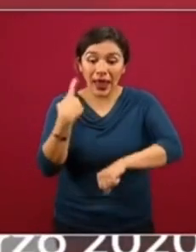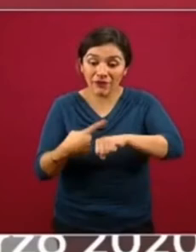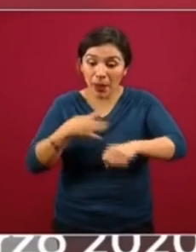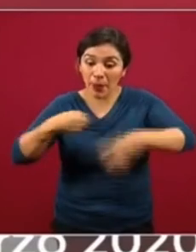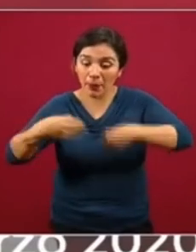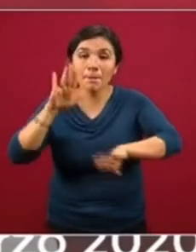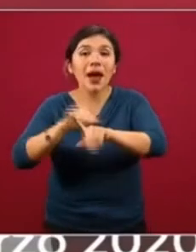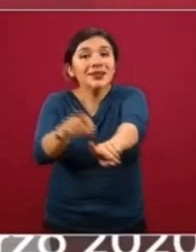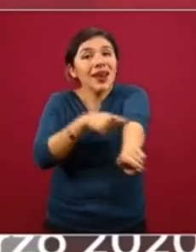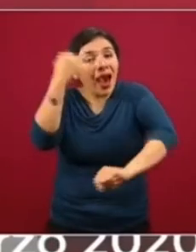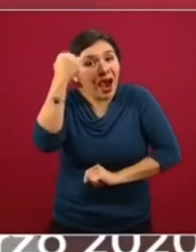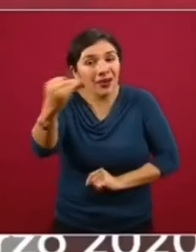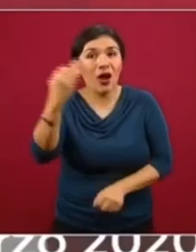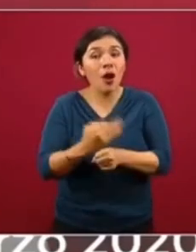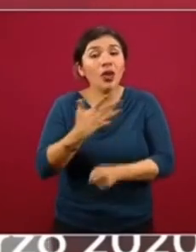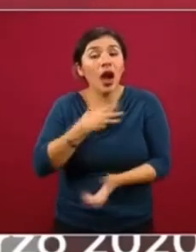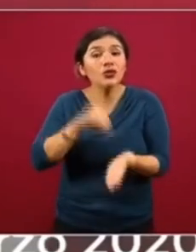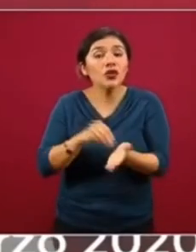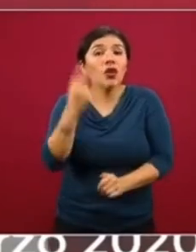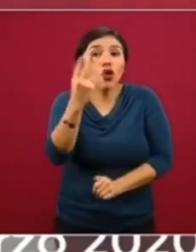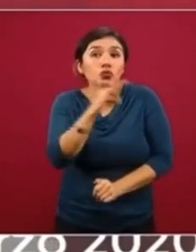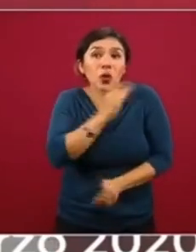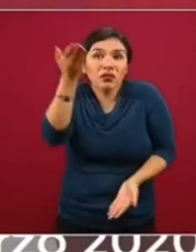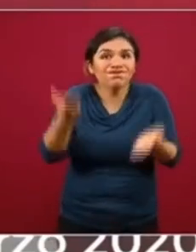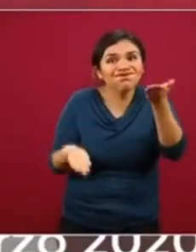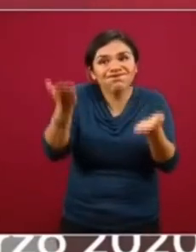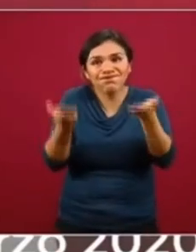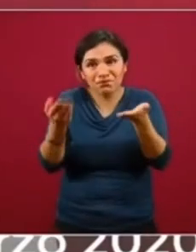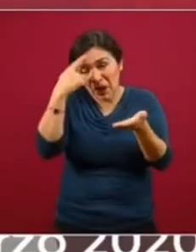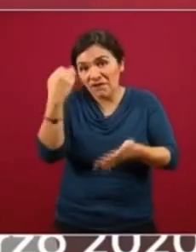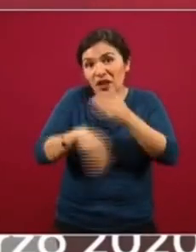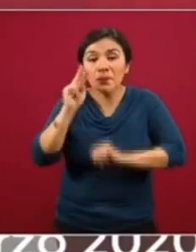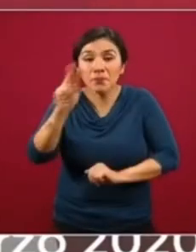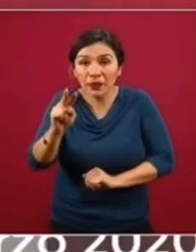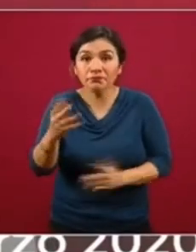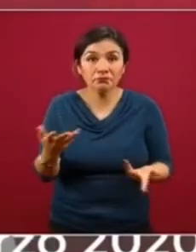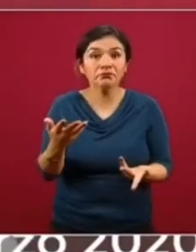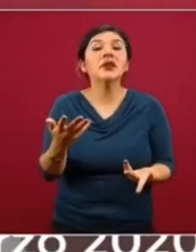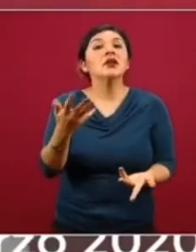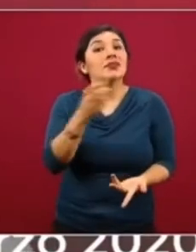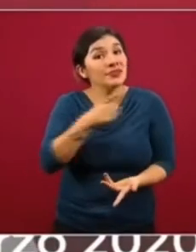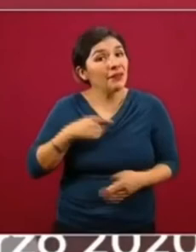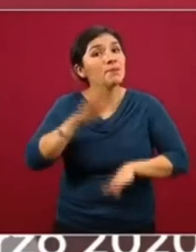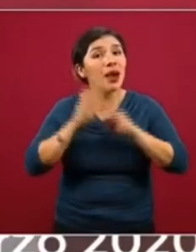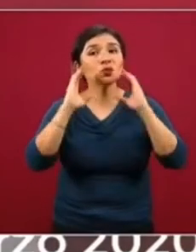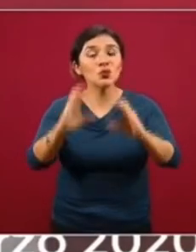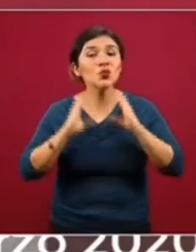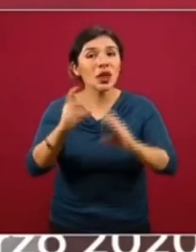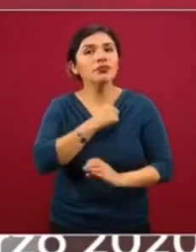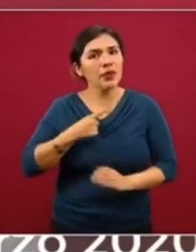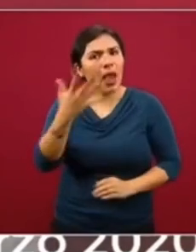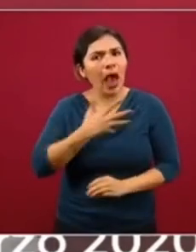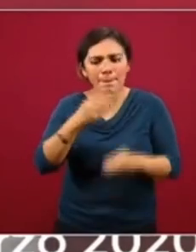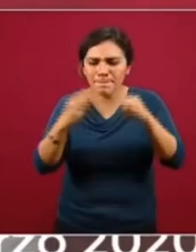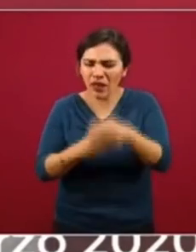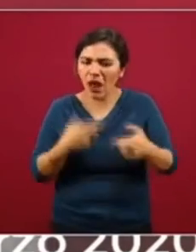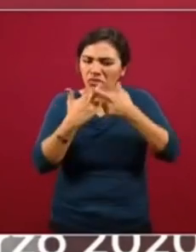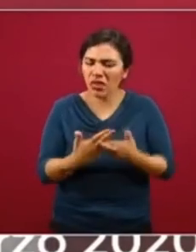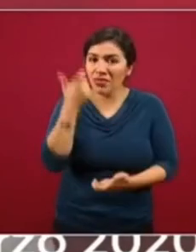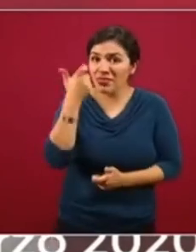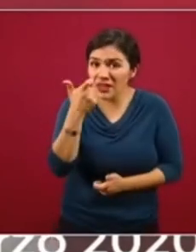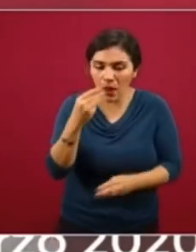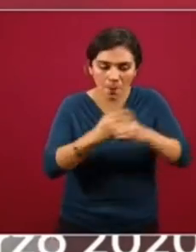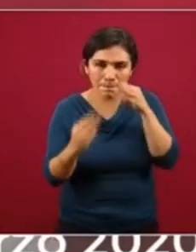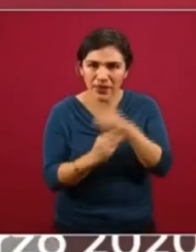epidemia larga y tenemos todavía dos escenarios por vivir y tenemos que ir cuidando que existan los recursos, tanto